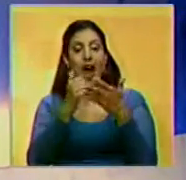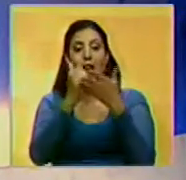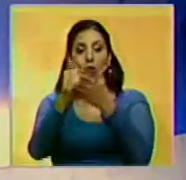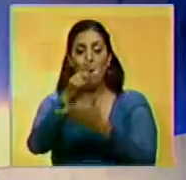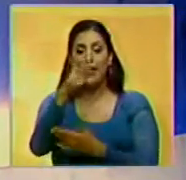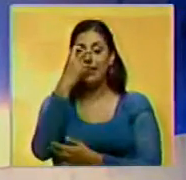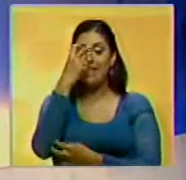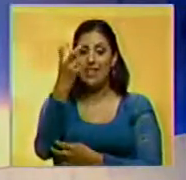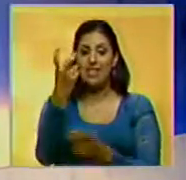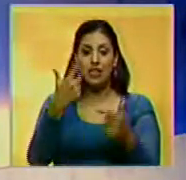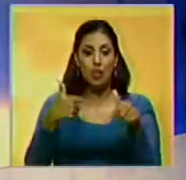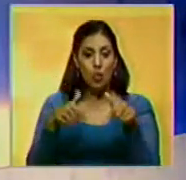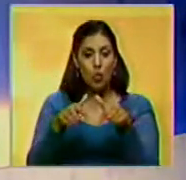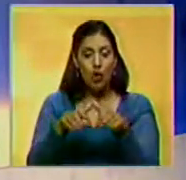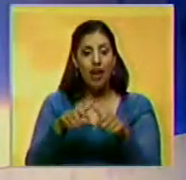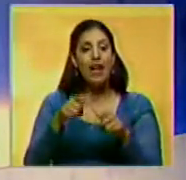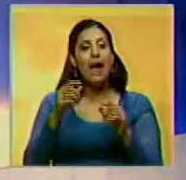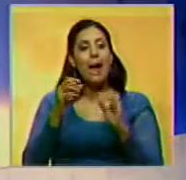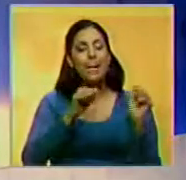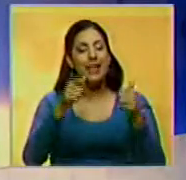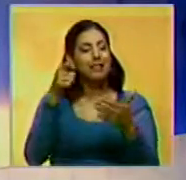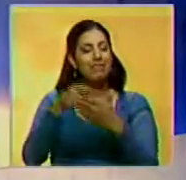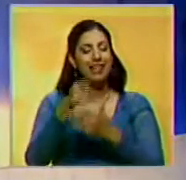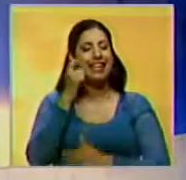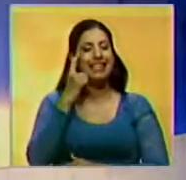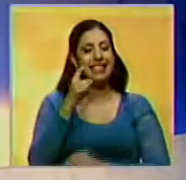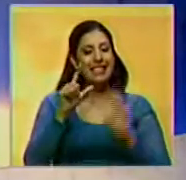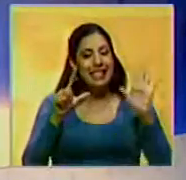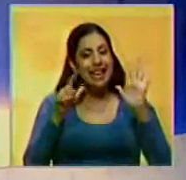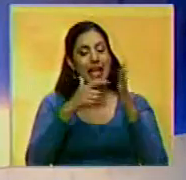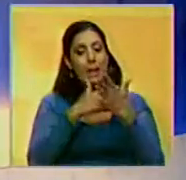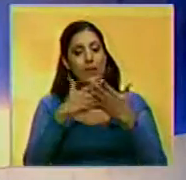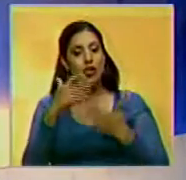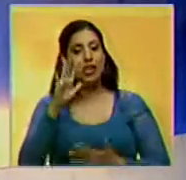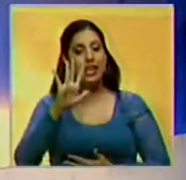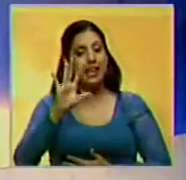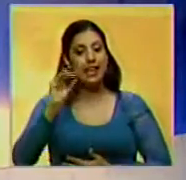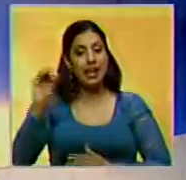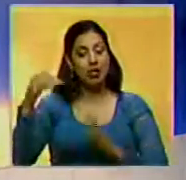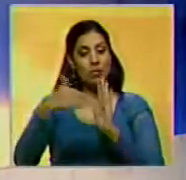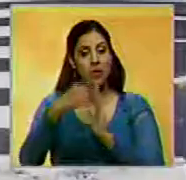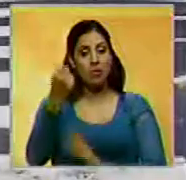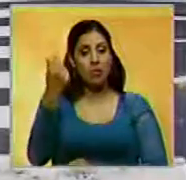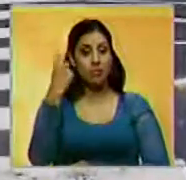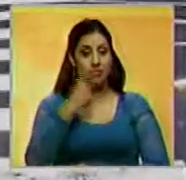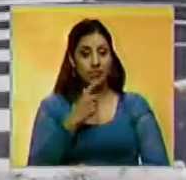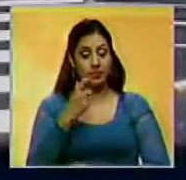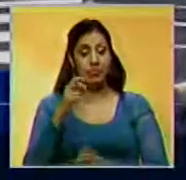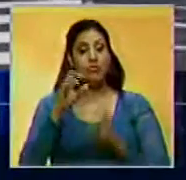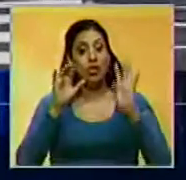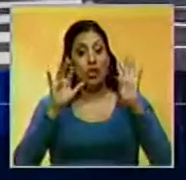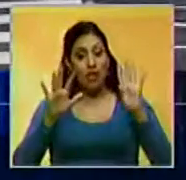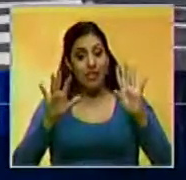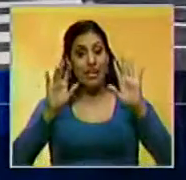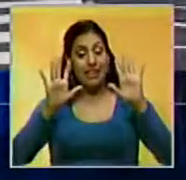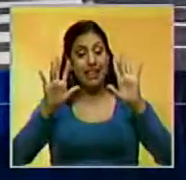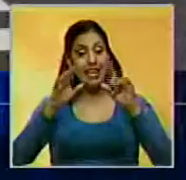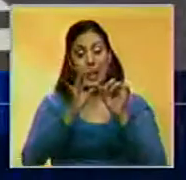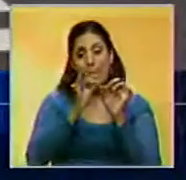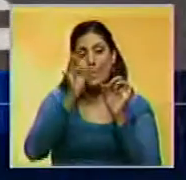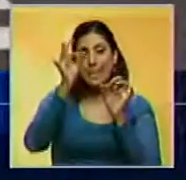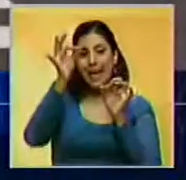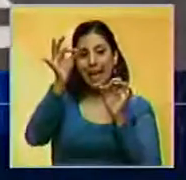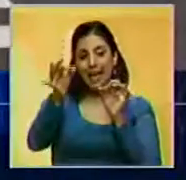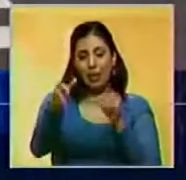y visitantes del sector, se ejecutó con una inversión de 7.500.000 bolívares. Los 910 metros